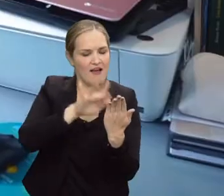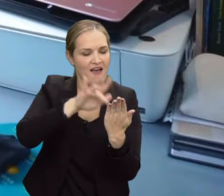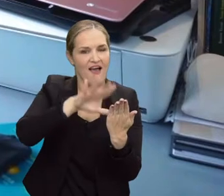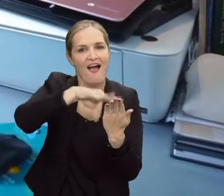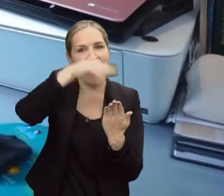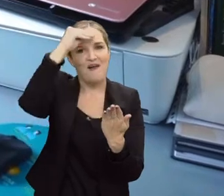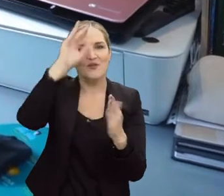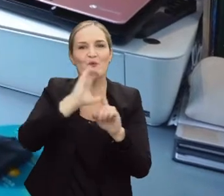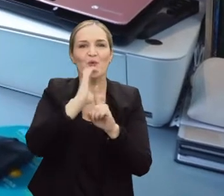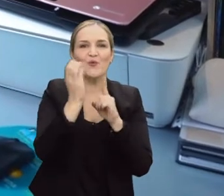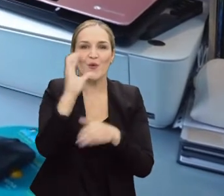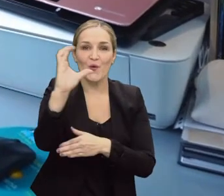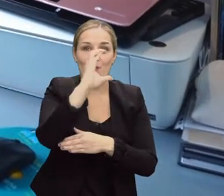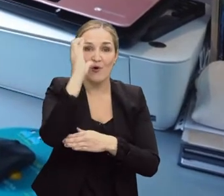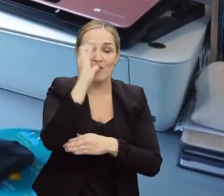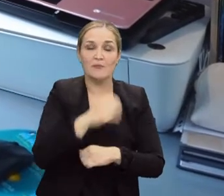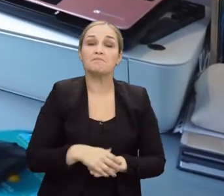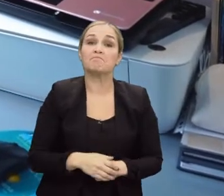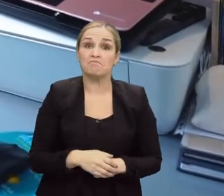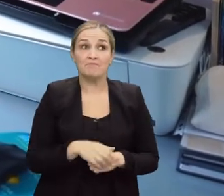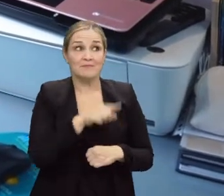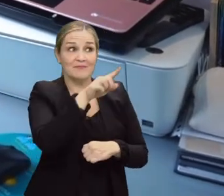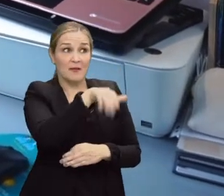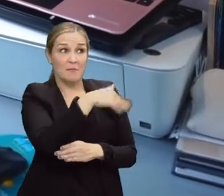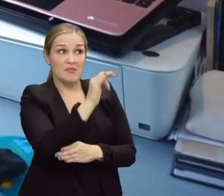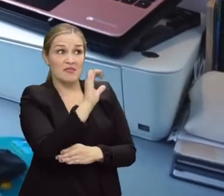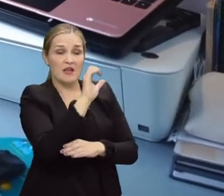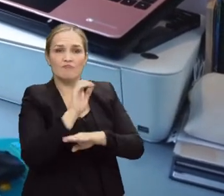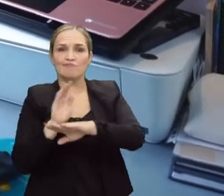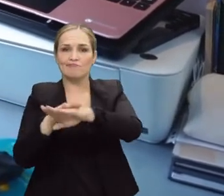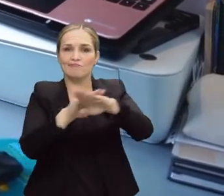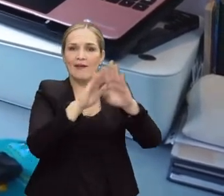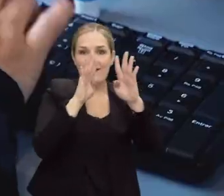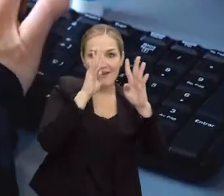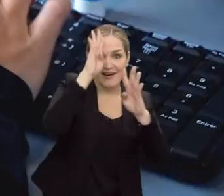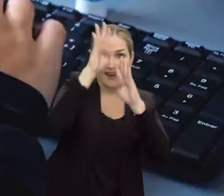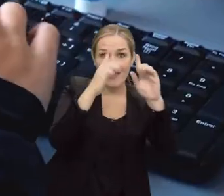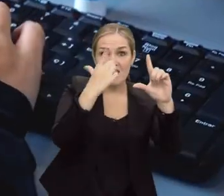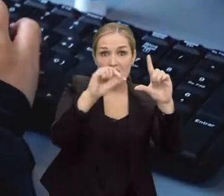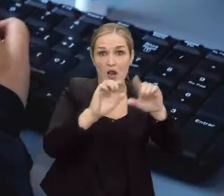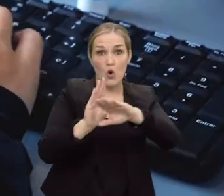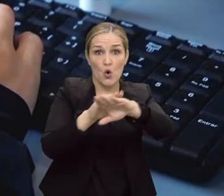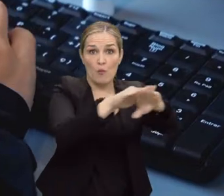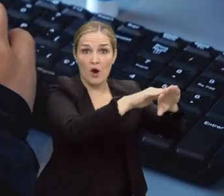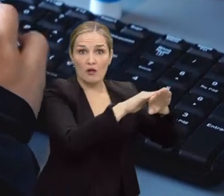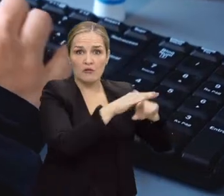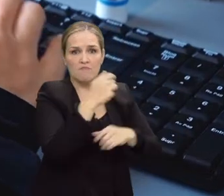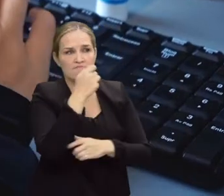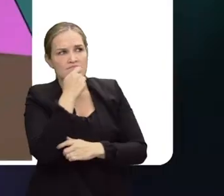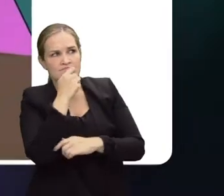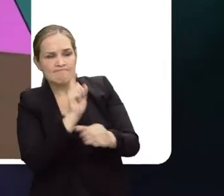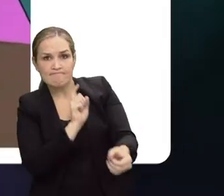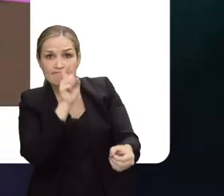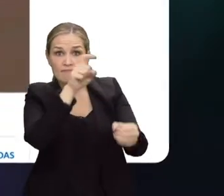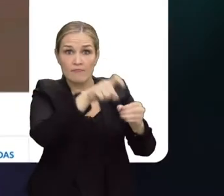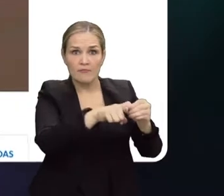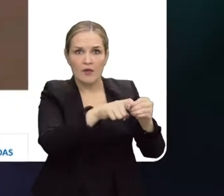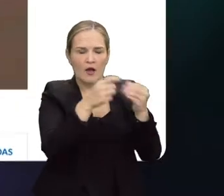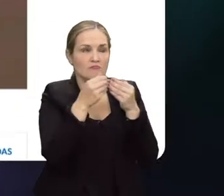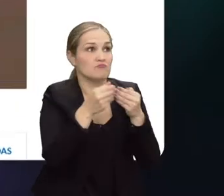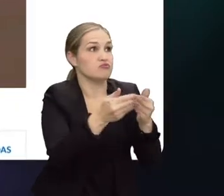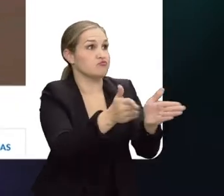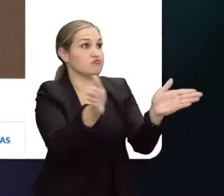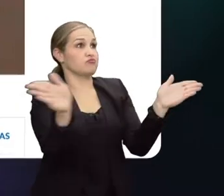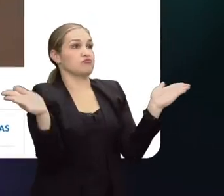considero que este tipo de iniciativas y de convocatorias de mintic y particularmente esta de